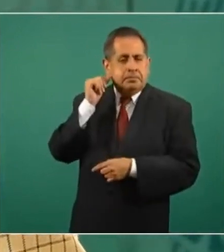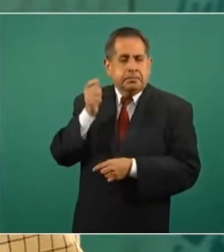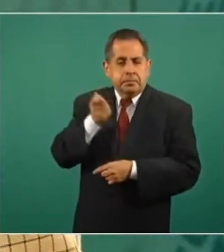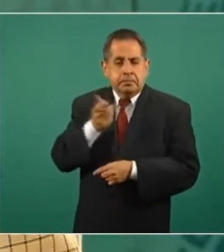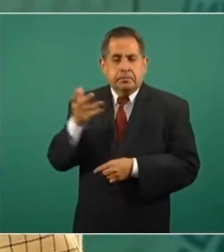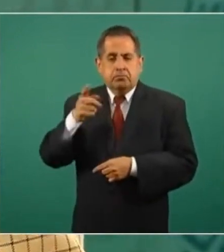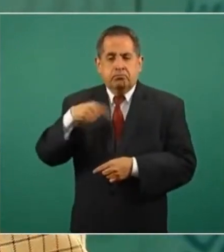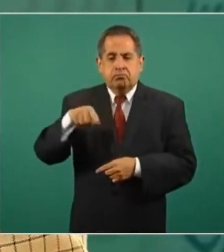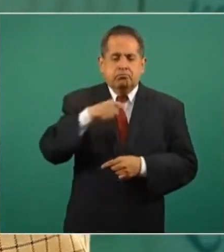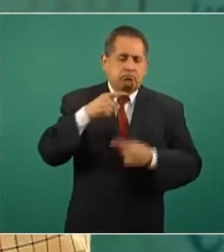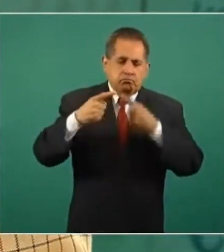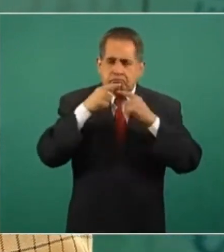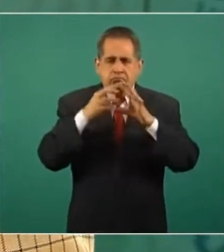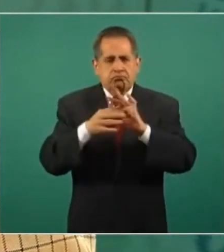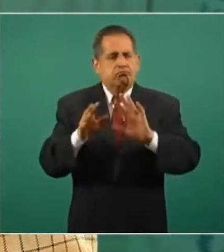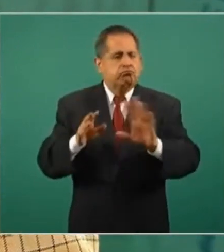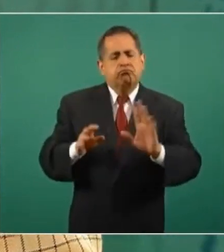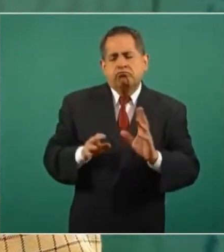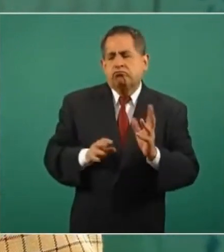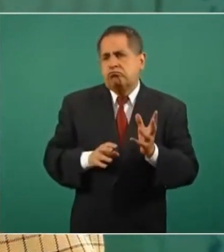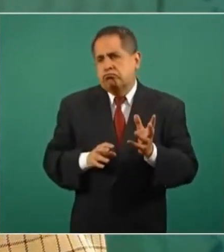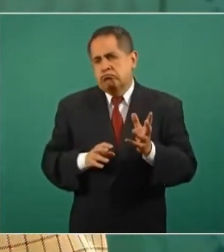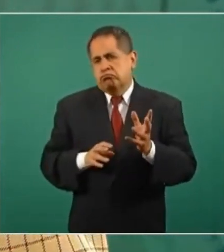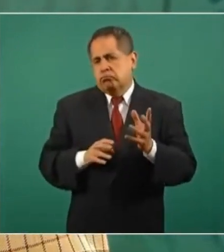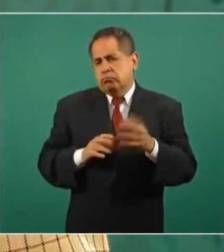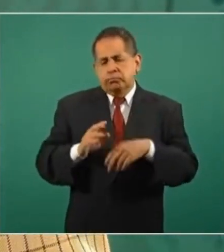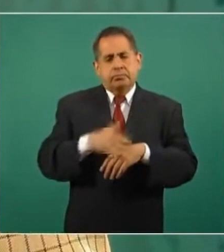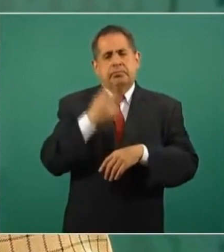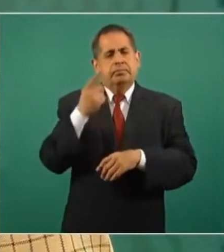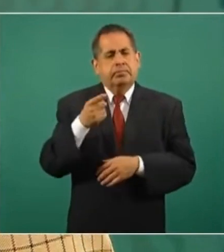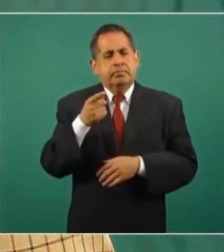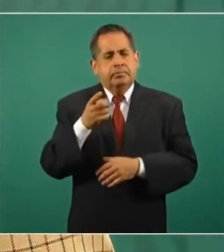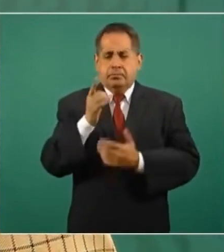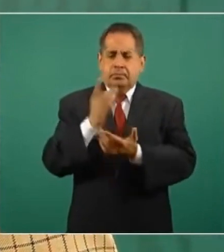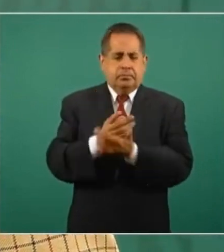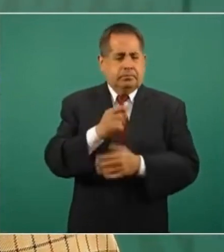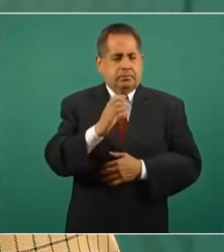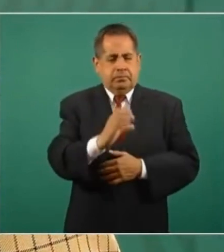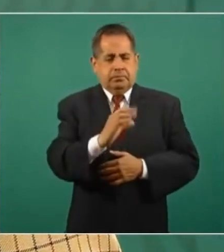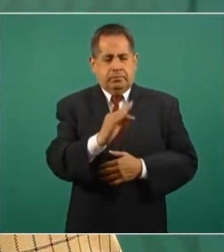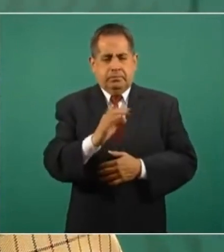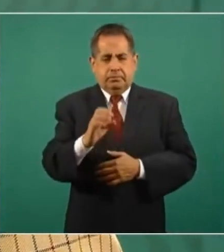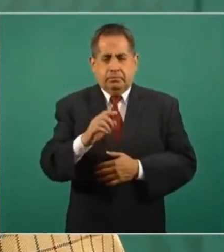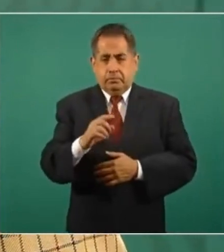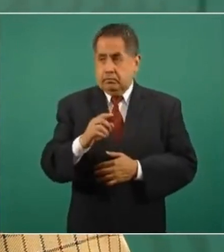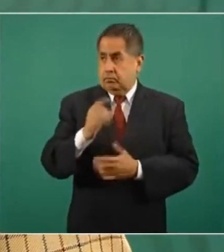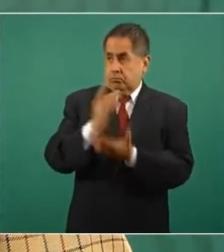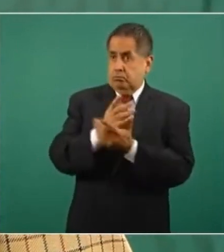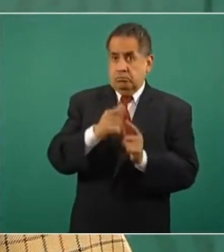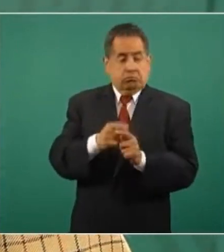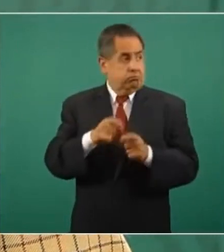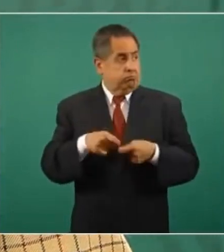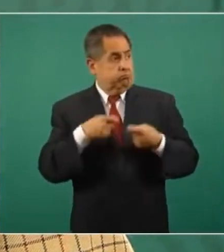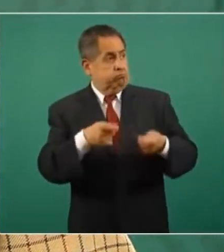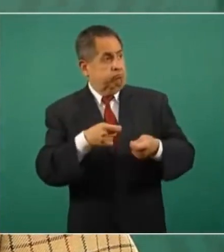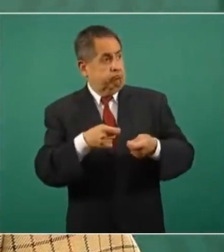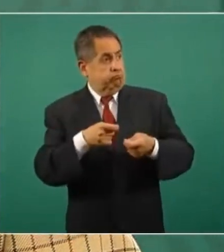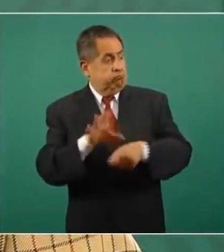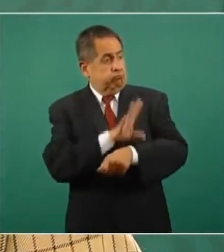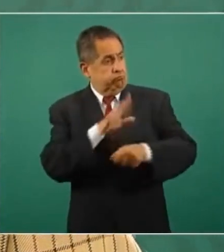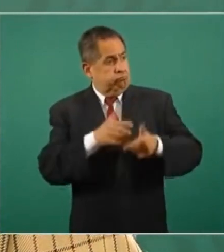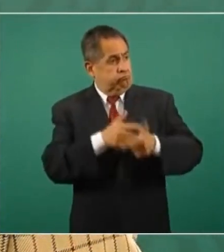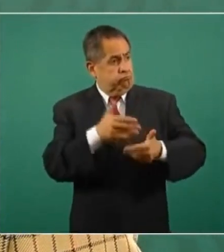analistas dijeron, bueno, es que porque solamente la comisión puede garantizar la continuidad,